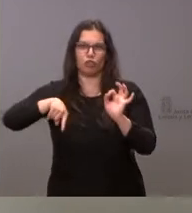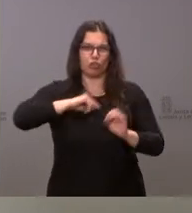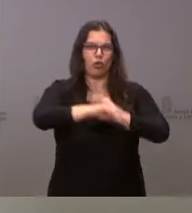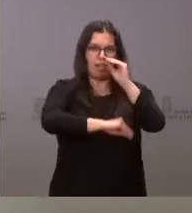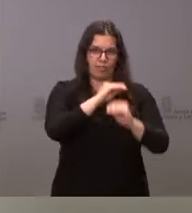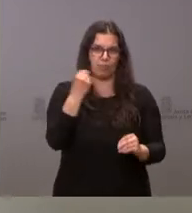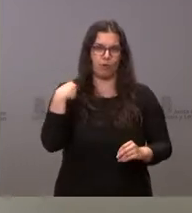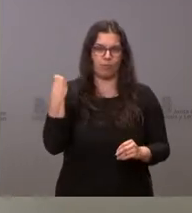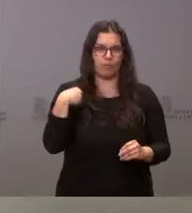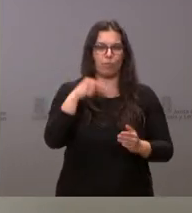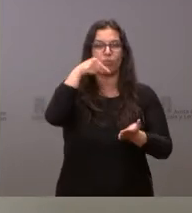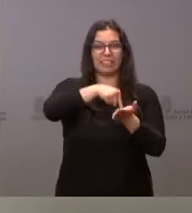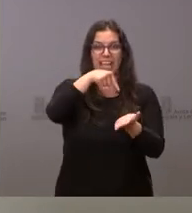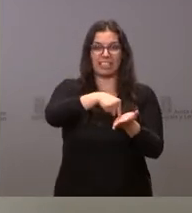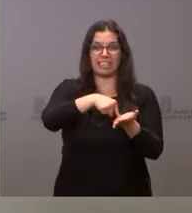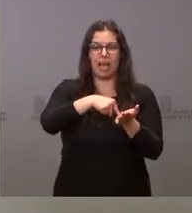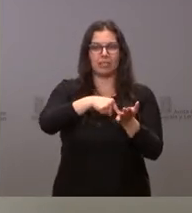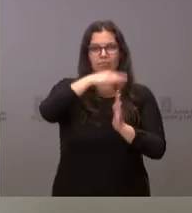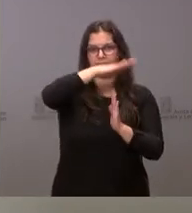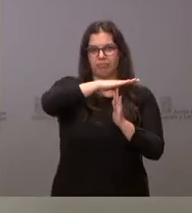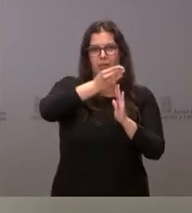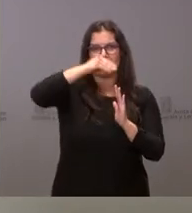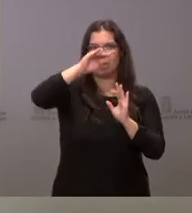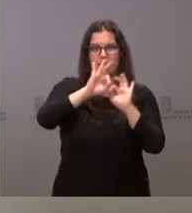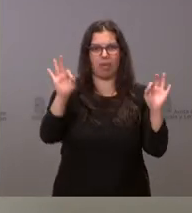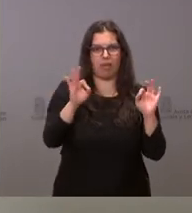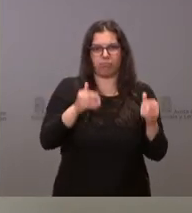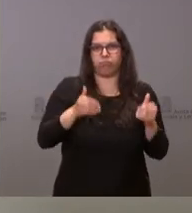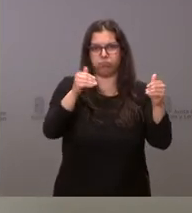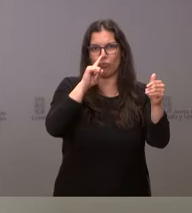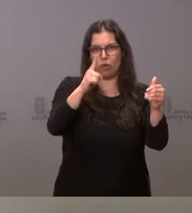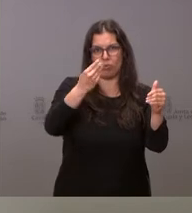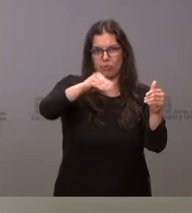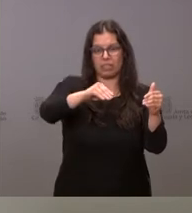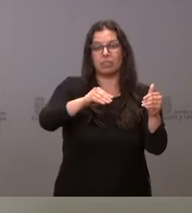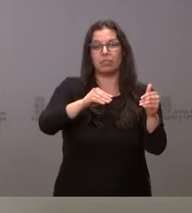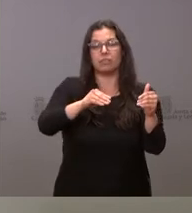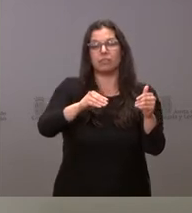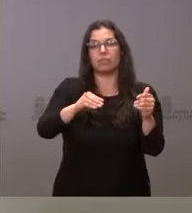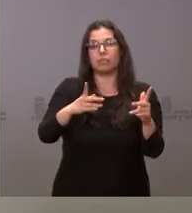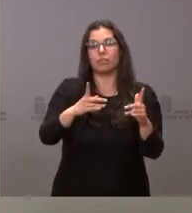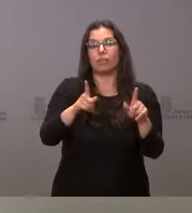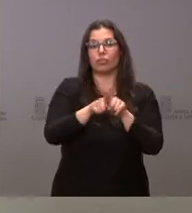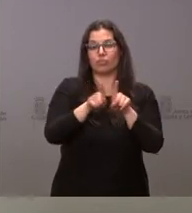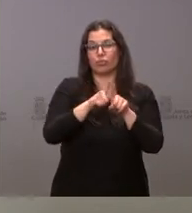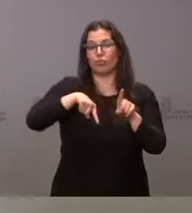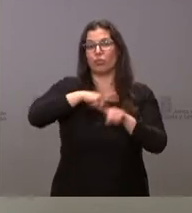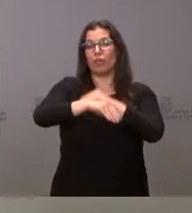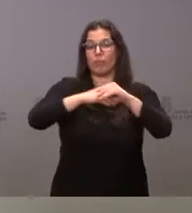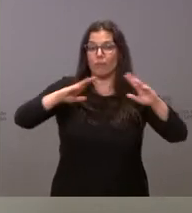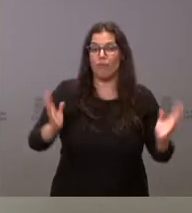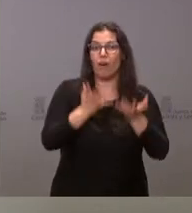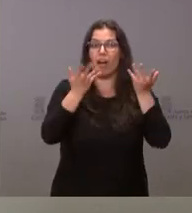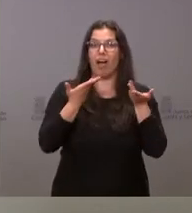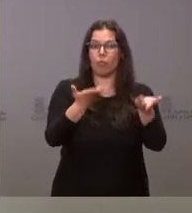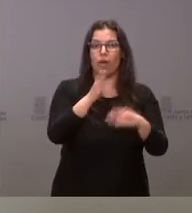congelación de las tasas. Muy al contrario, aquí lo que estamos haciendo es una medida de favorecer a personas que lo están